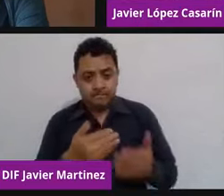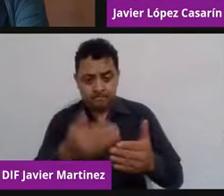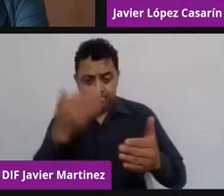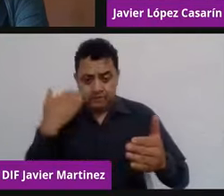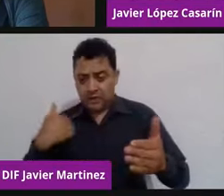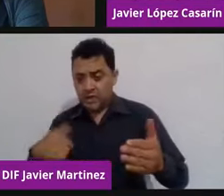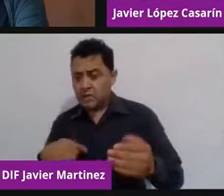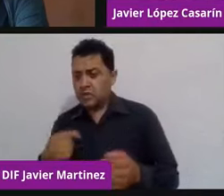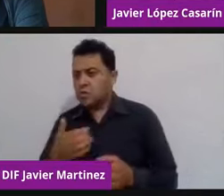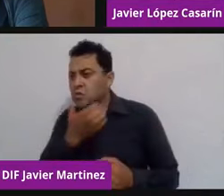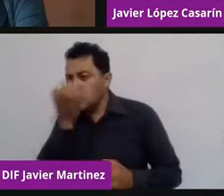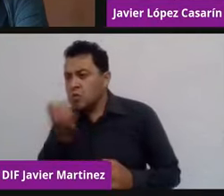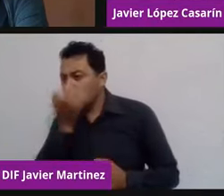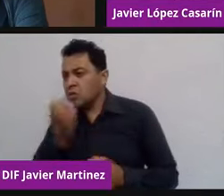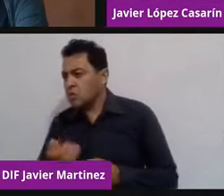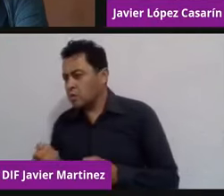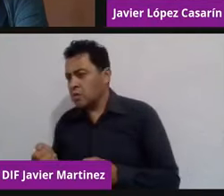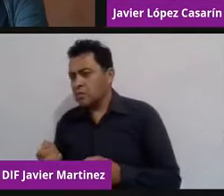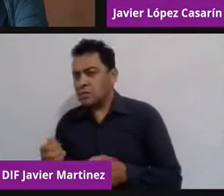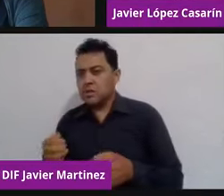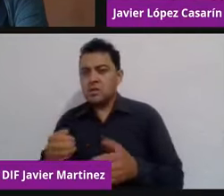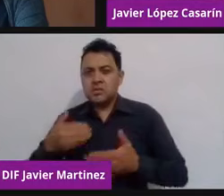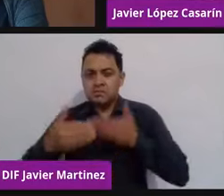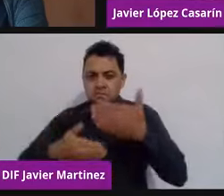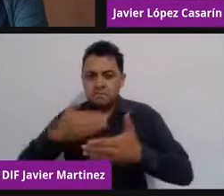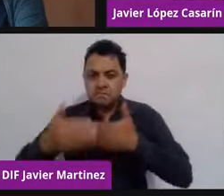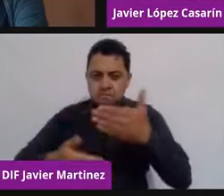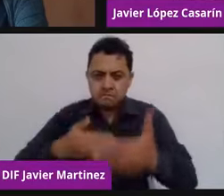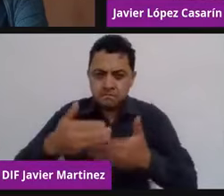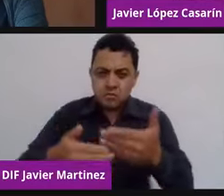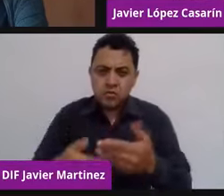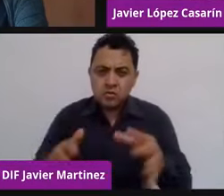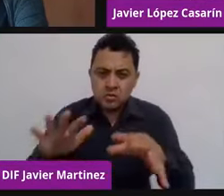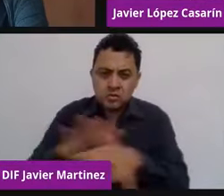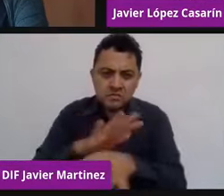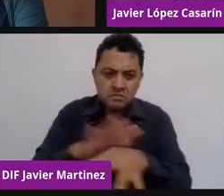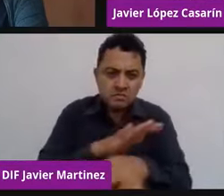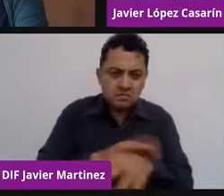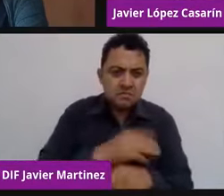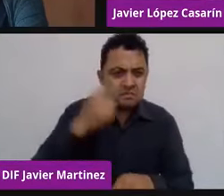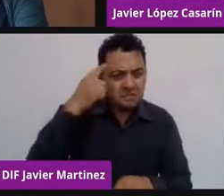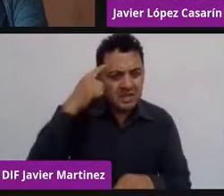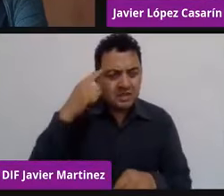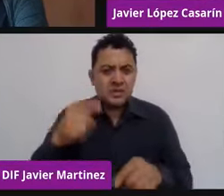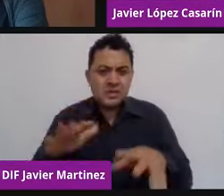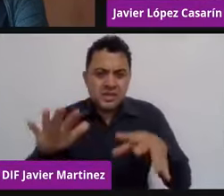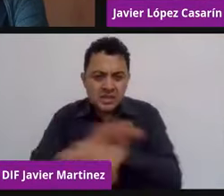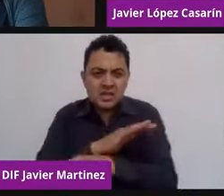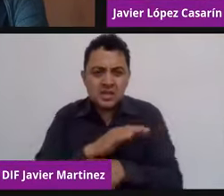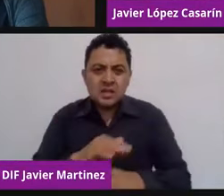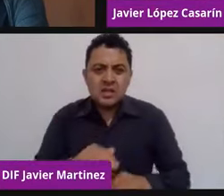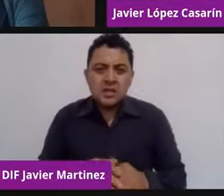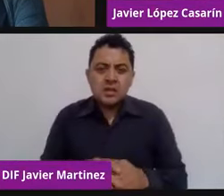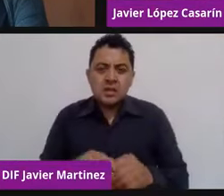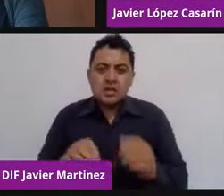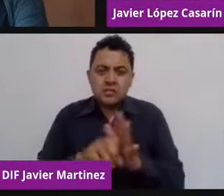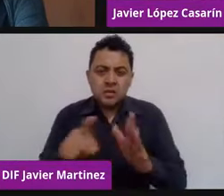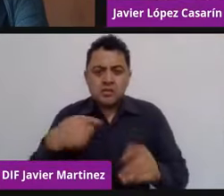no lo sabemos. Y sí, pues sí, así vengo siendo, un consumidor activo, un consumidor del cual doy mi información.